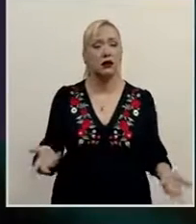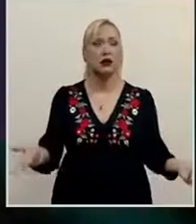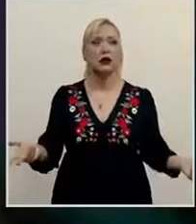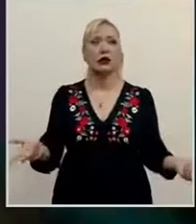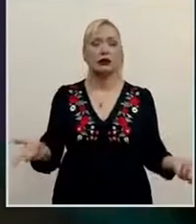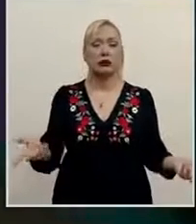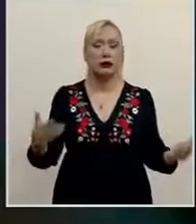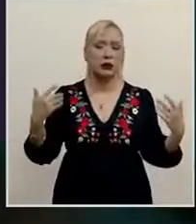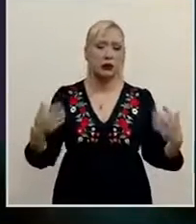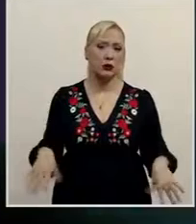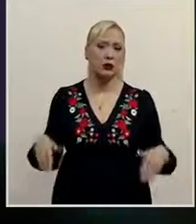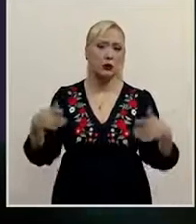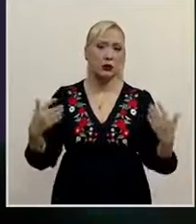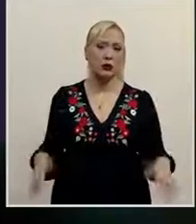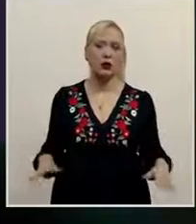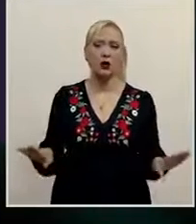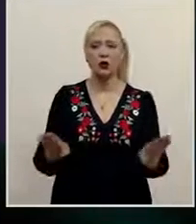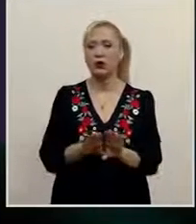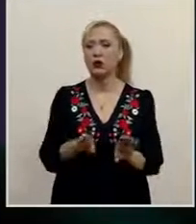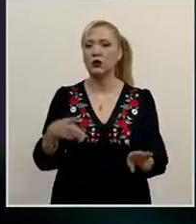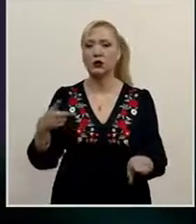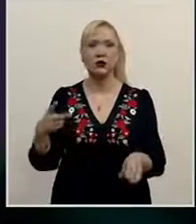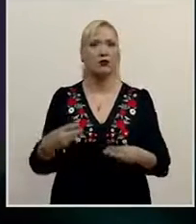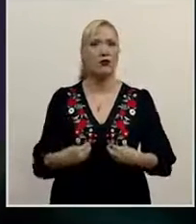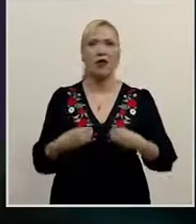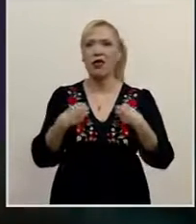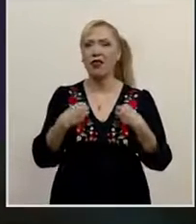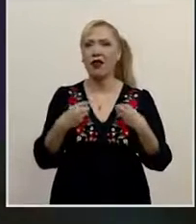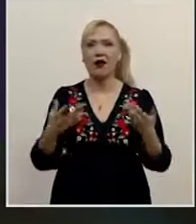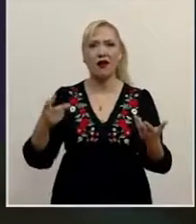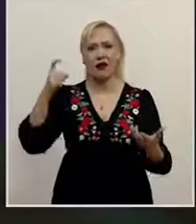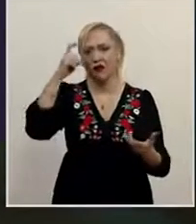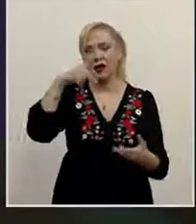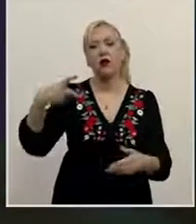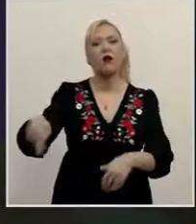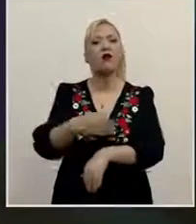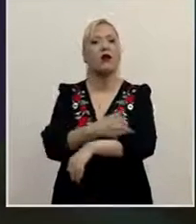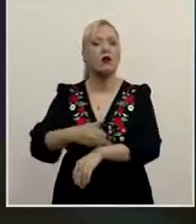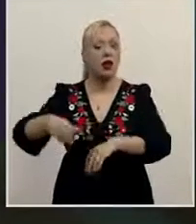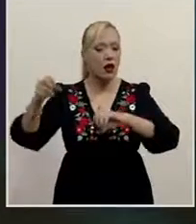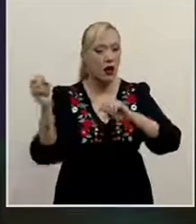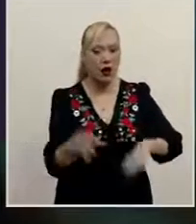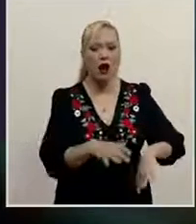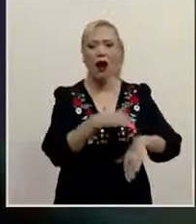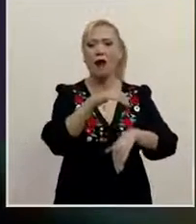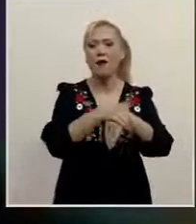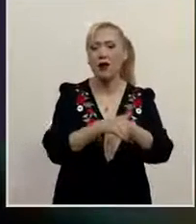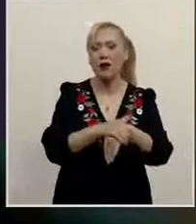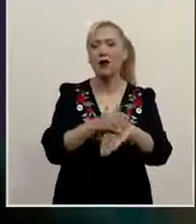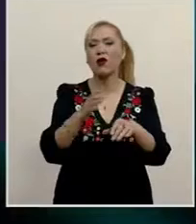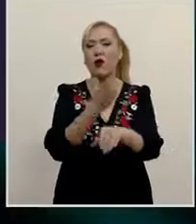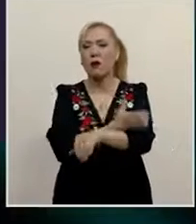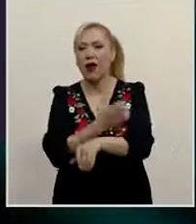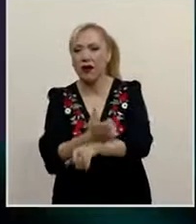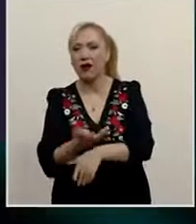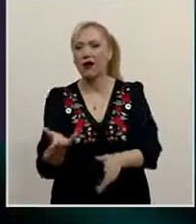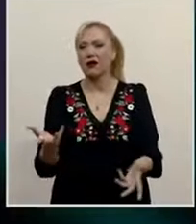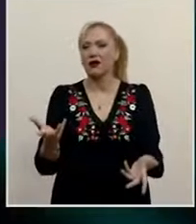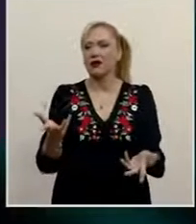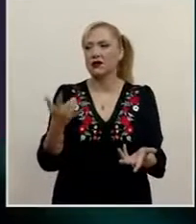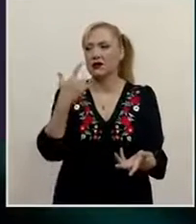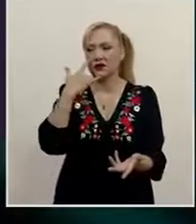directo en el rumbo y proyecto de vida de otras familias, amistades, colegas, entre otros.